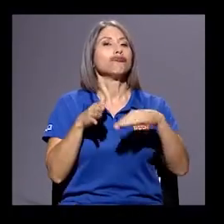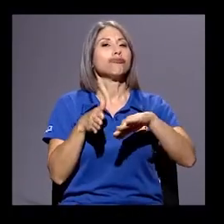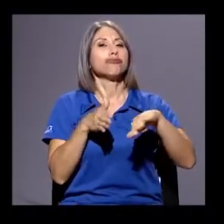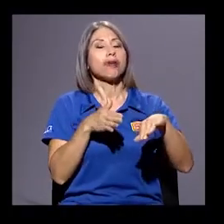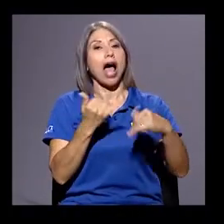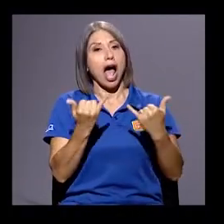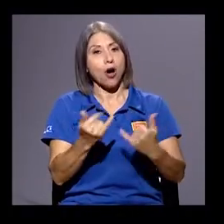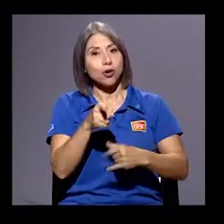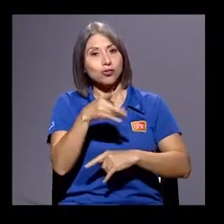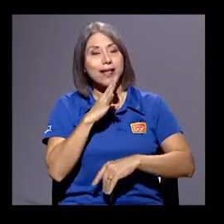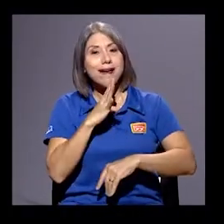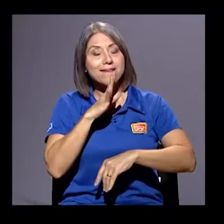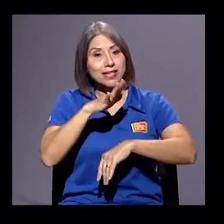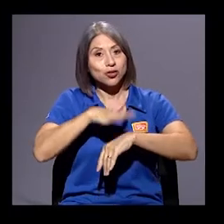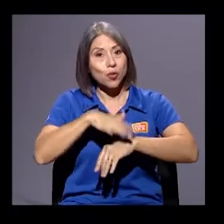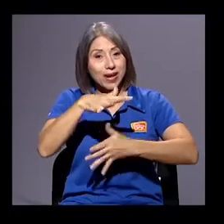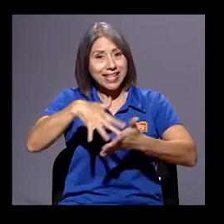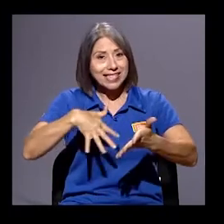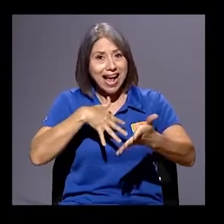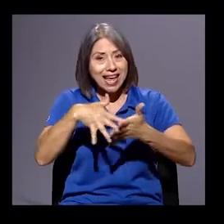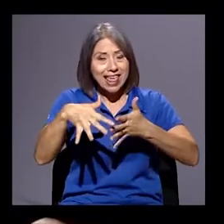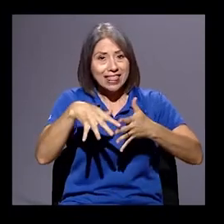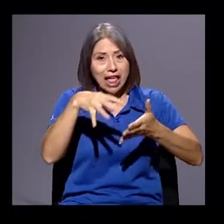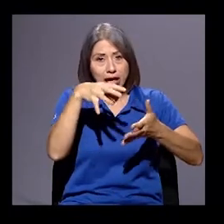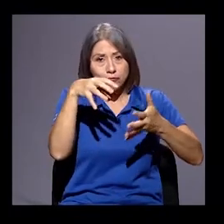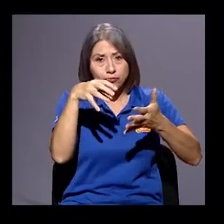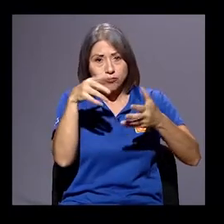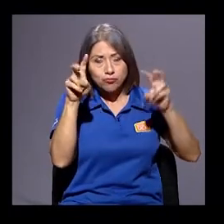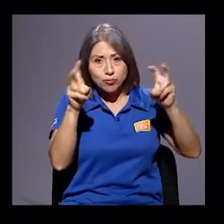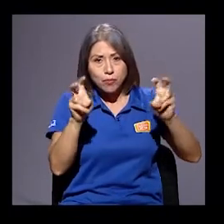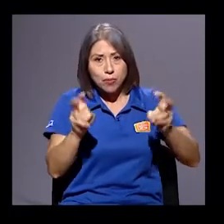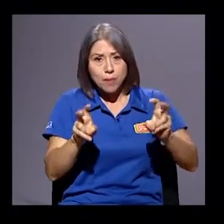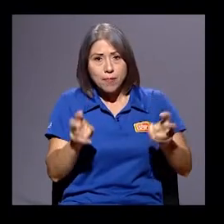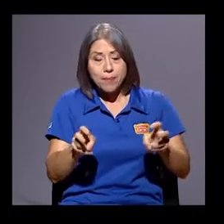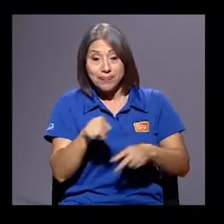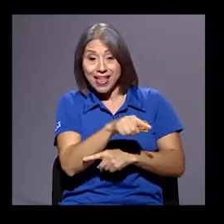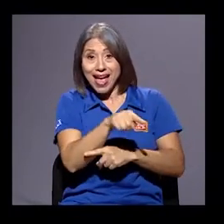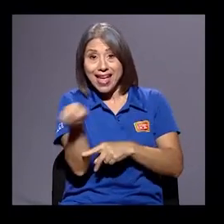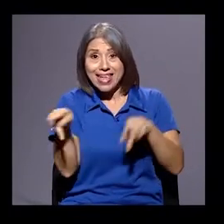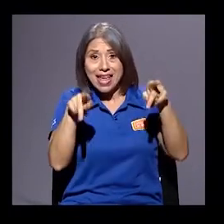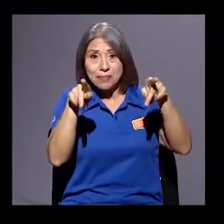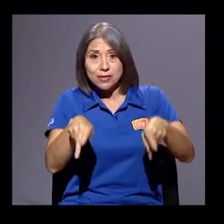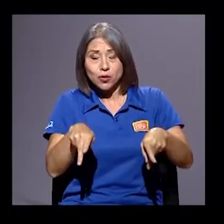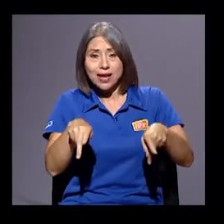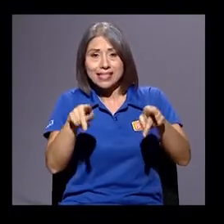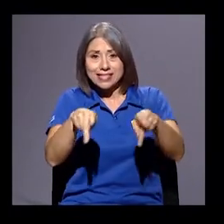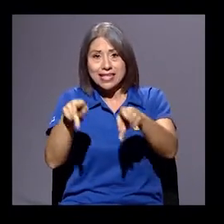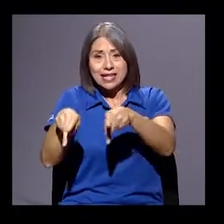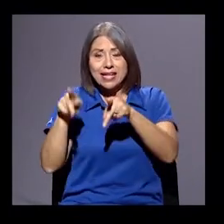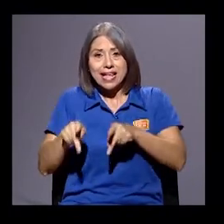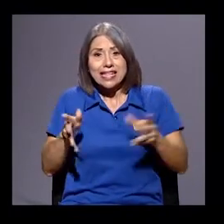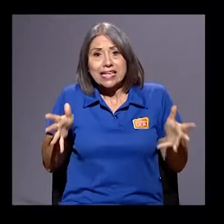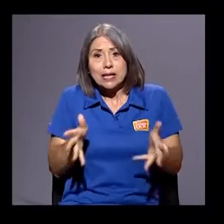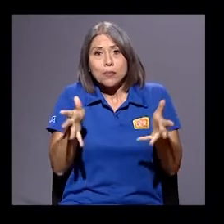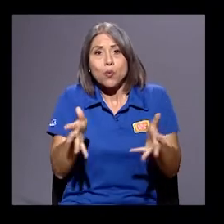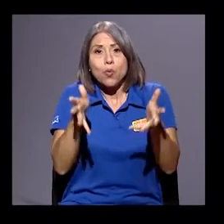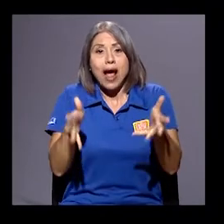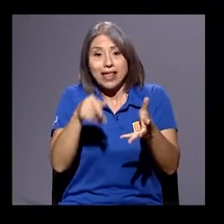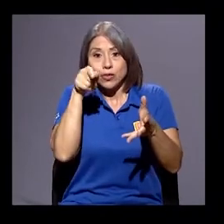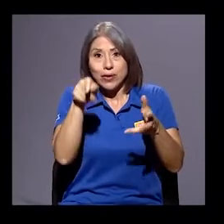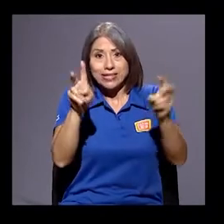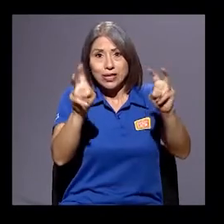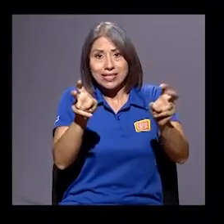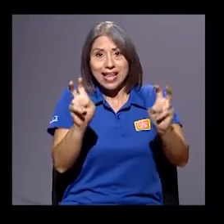esa agenda. ¿Cómo desde esa agenda hay personas que están empujando esa agenda, pero que de repente no pertenecen